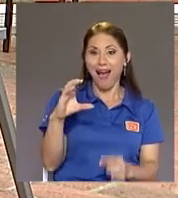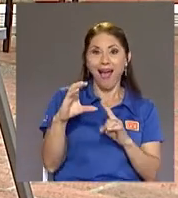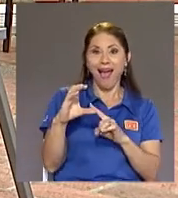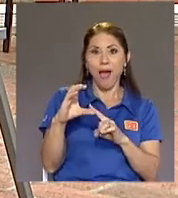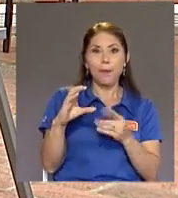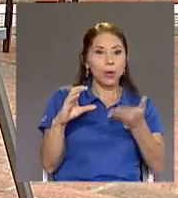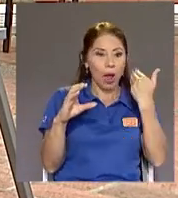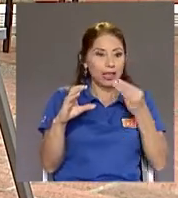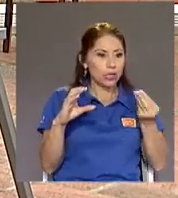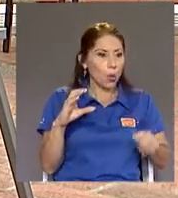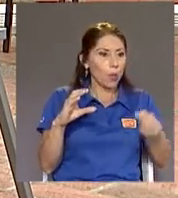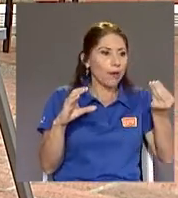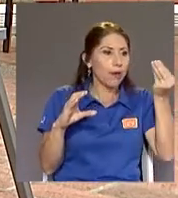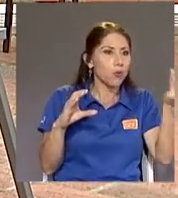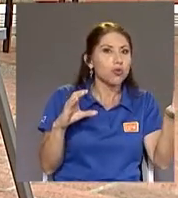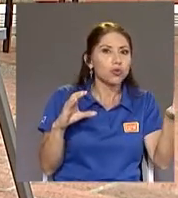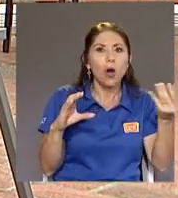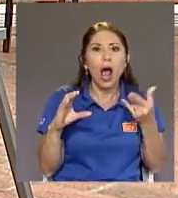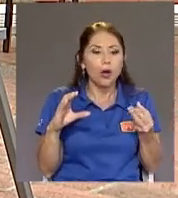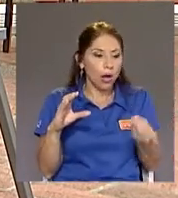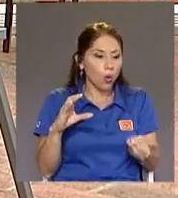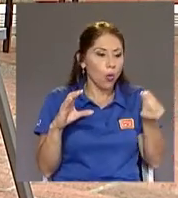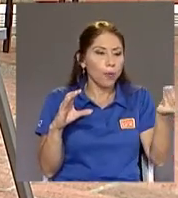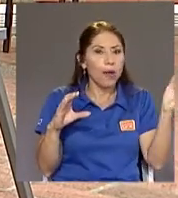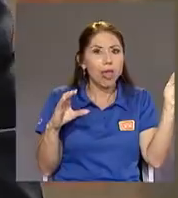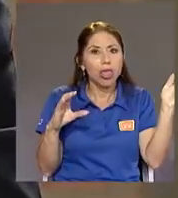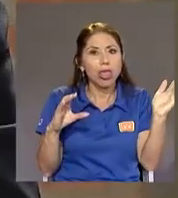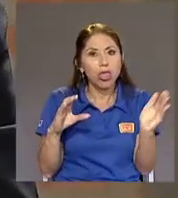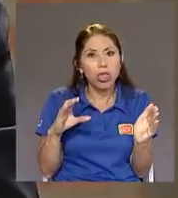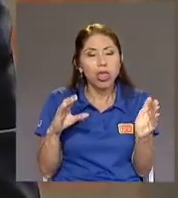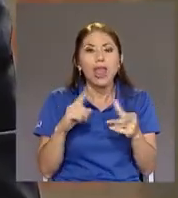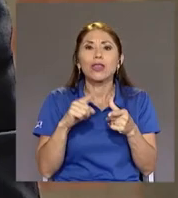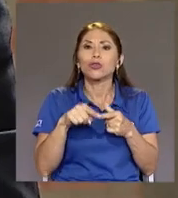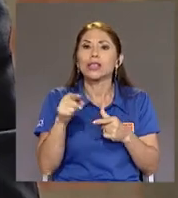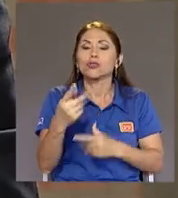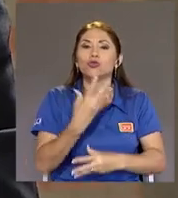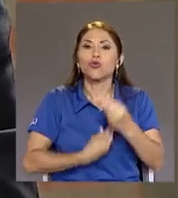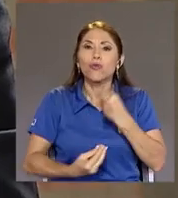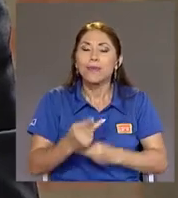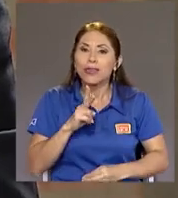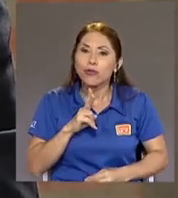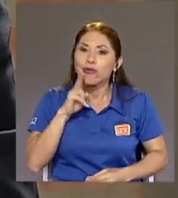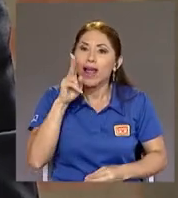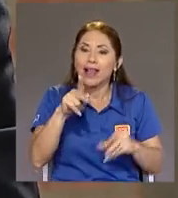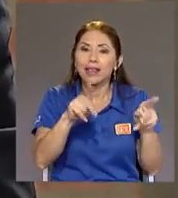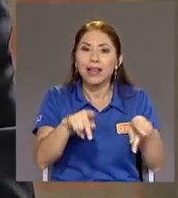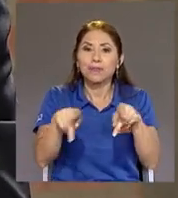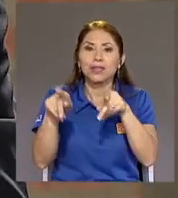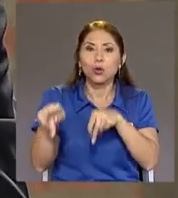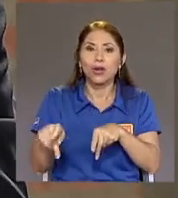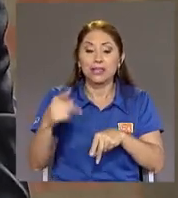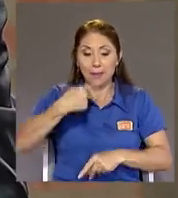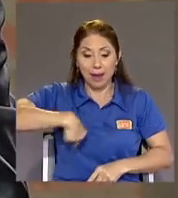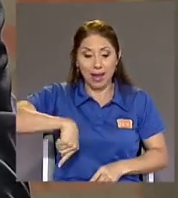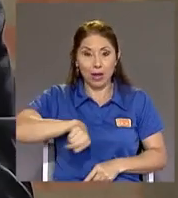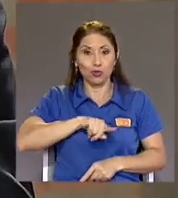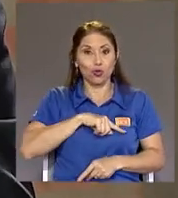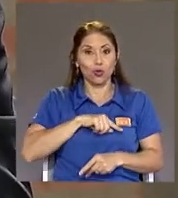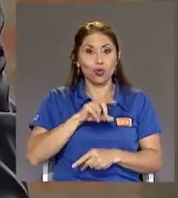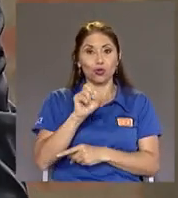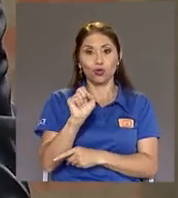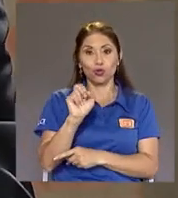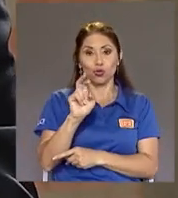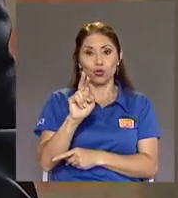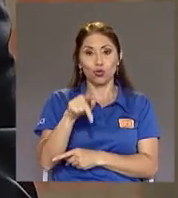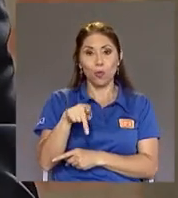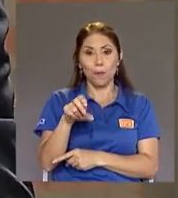colones Y eso es Sufrimiento real De las personas Entonces Naturalmente Para nosotros Desde la SUPEM No podemos hacer